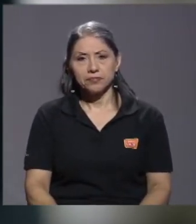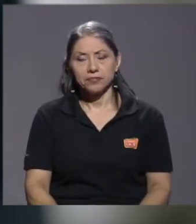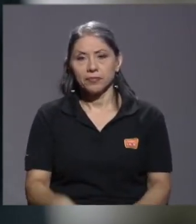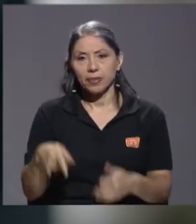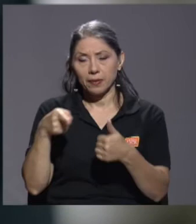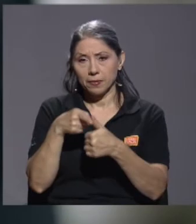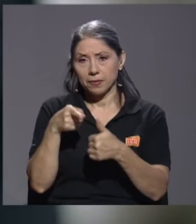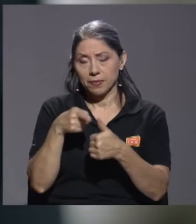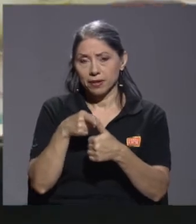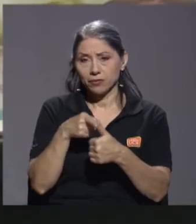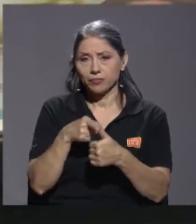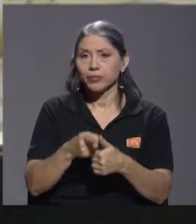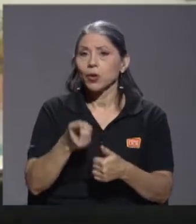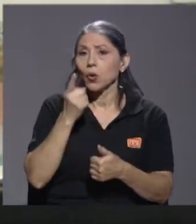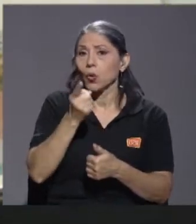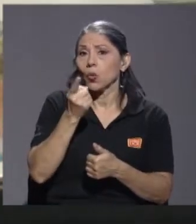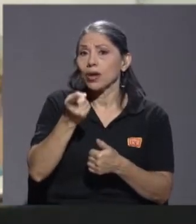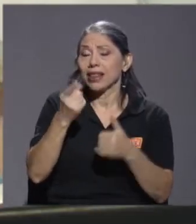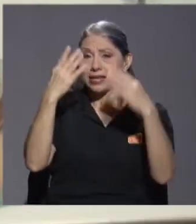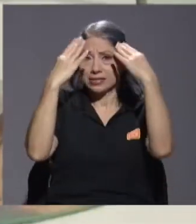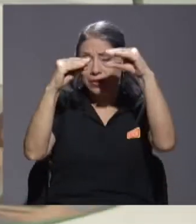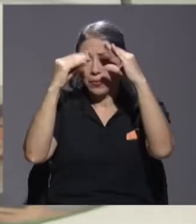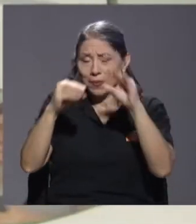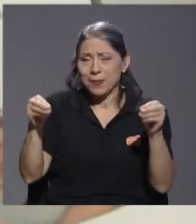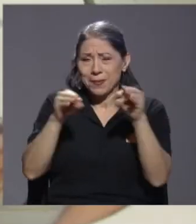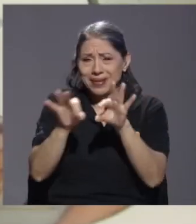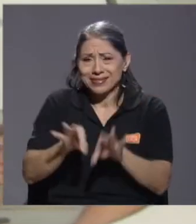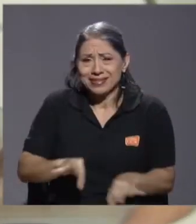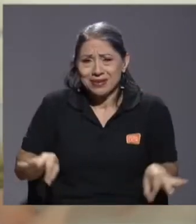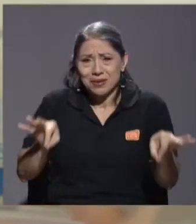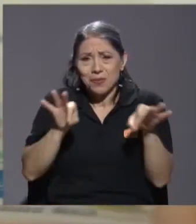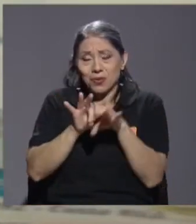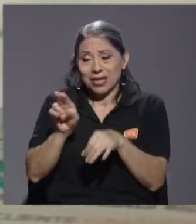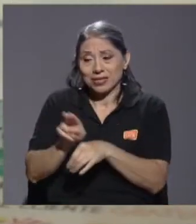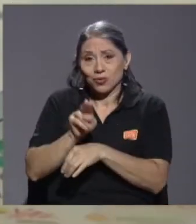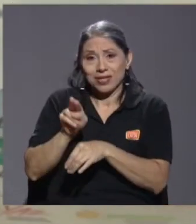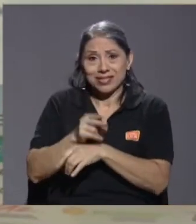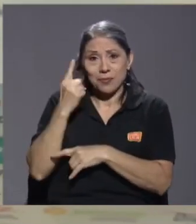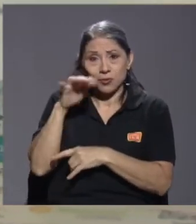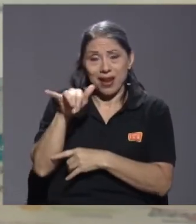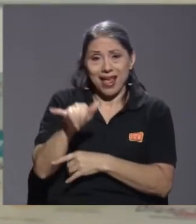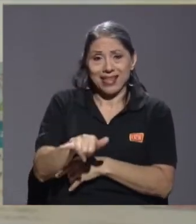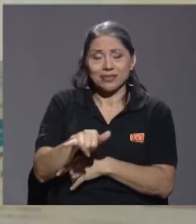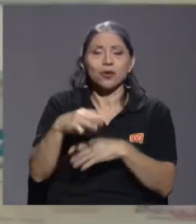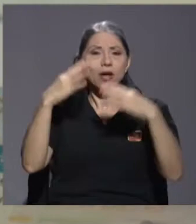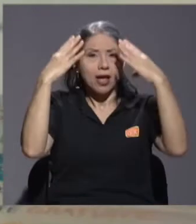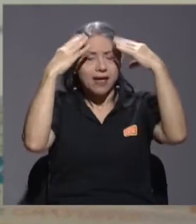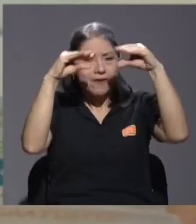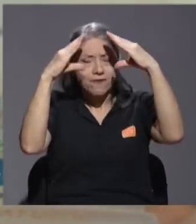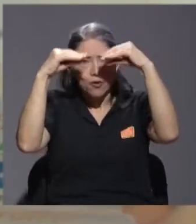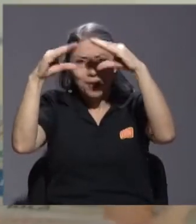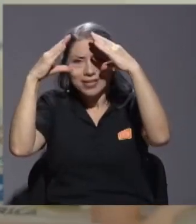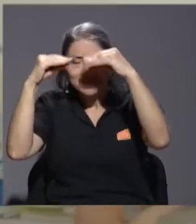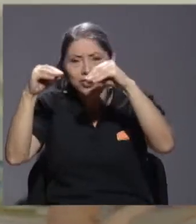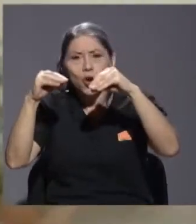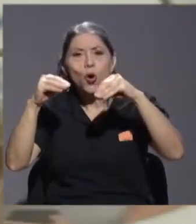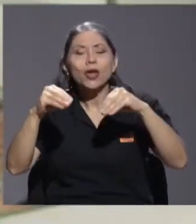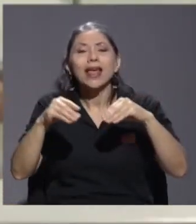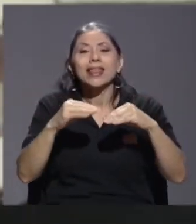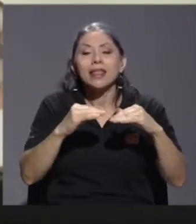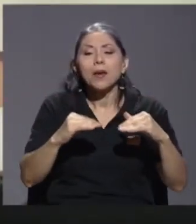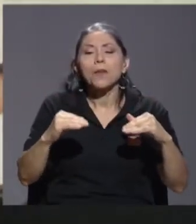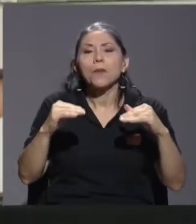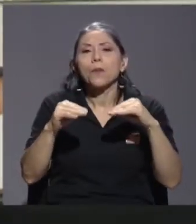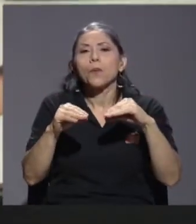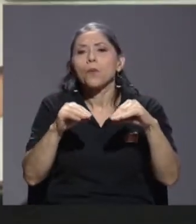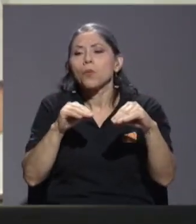Primero, ¿verdad? Uno de los insumos más importantes que utilizamos para hacer la moderación fue la información de movilidad de Google. Esta